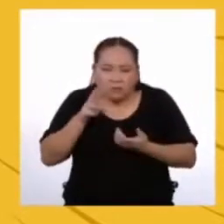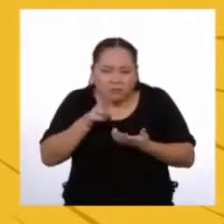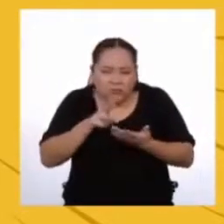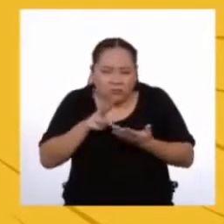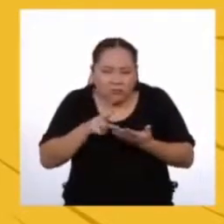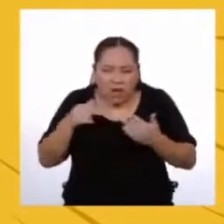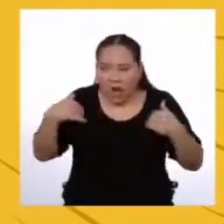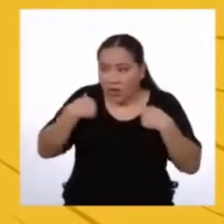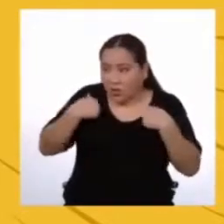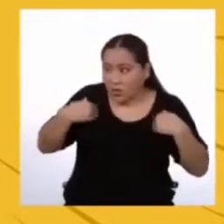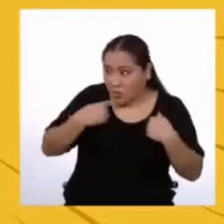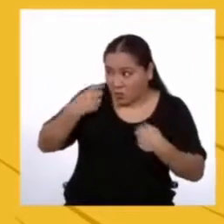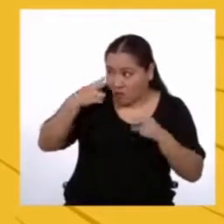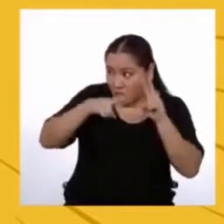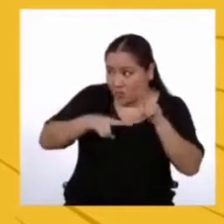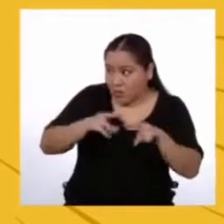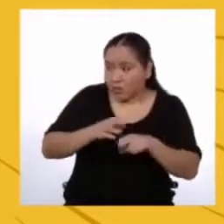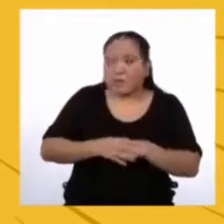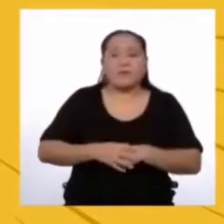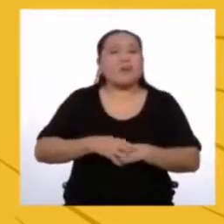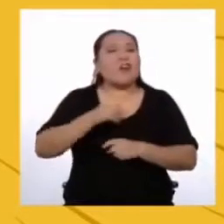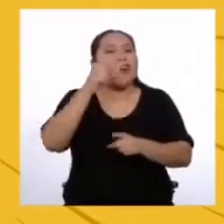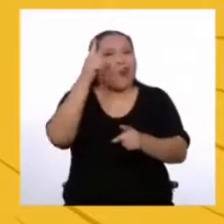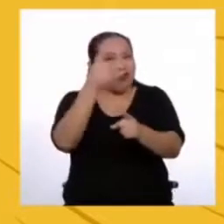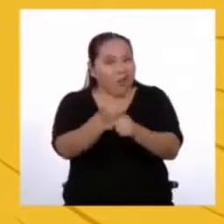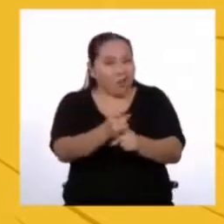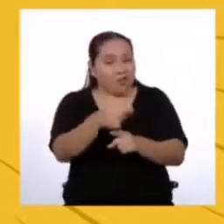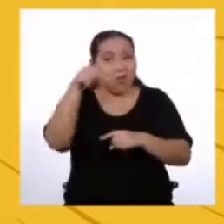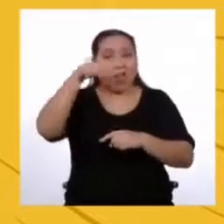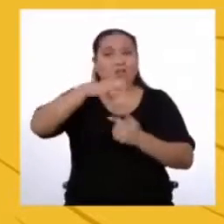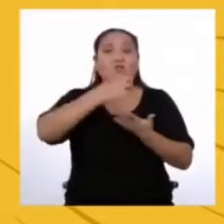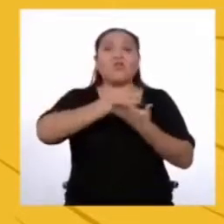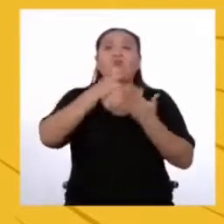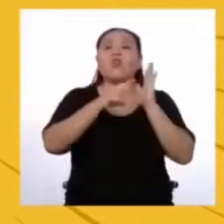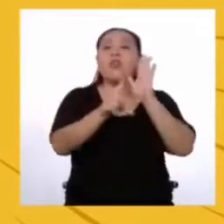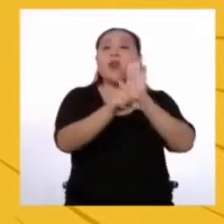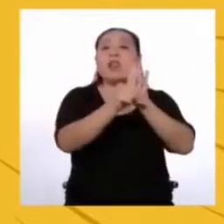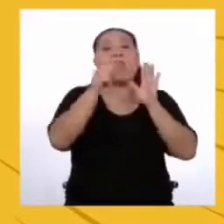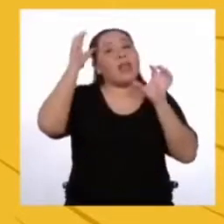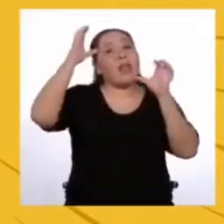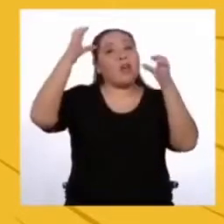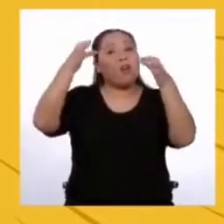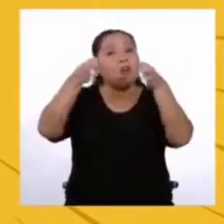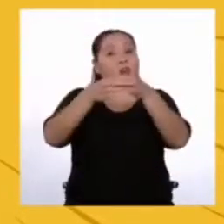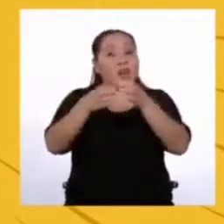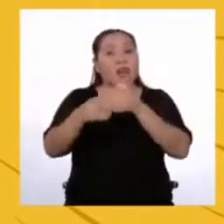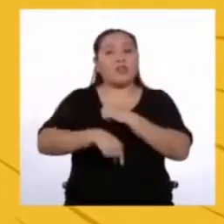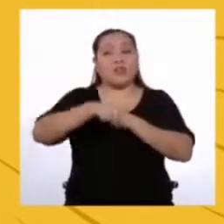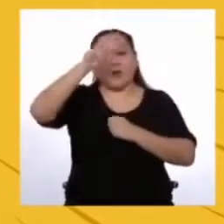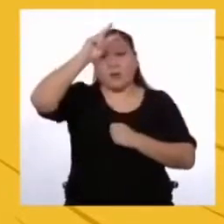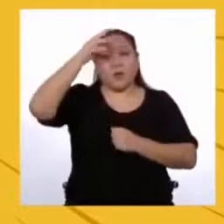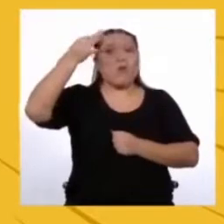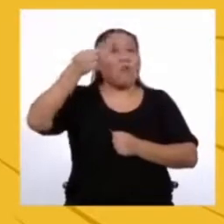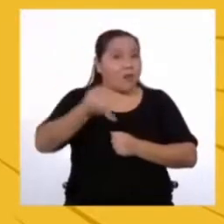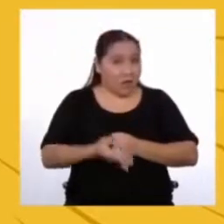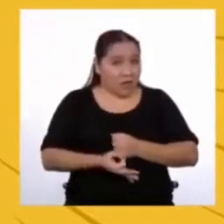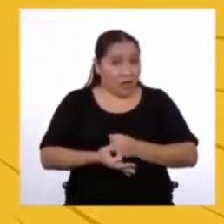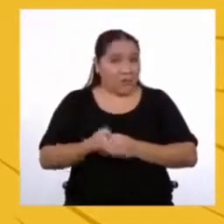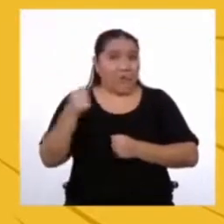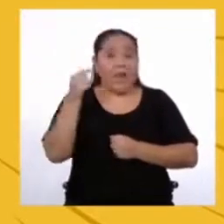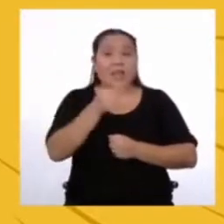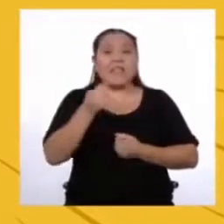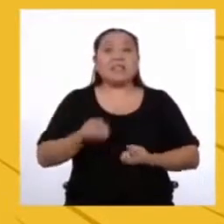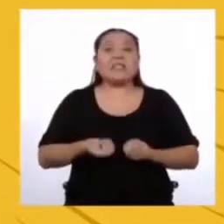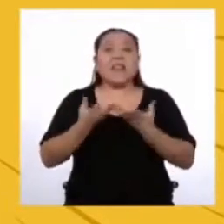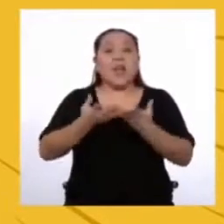animalitos, por lo que veo Así es Es un proyecto de ley del Congreso de la República Real En donde se